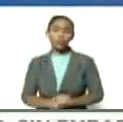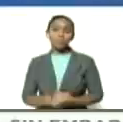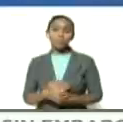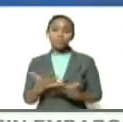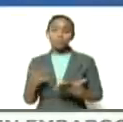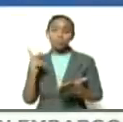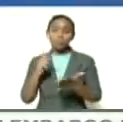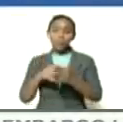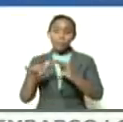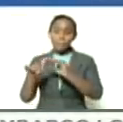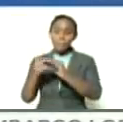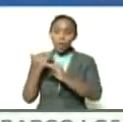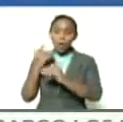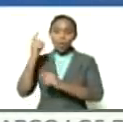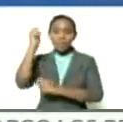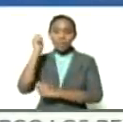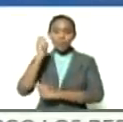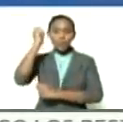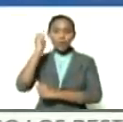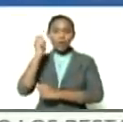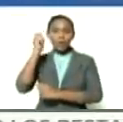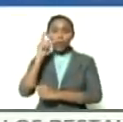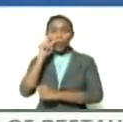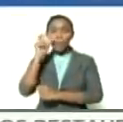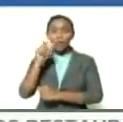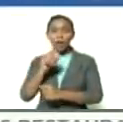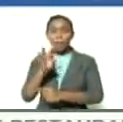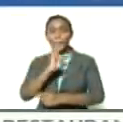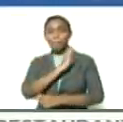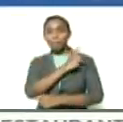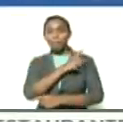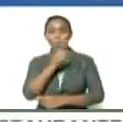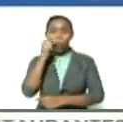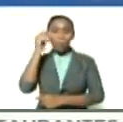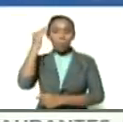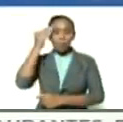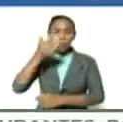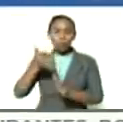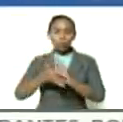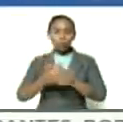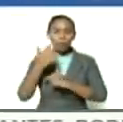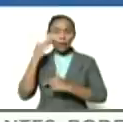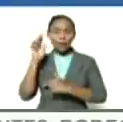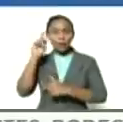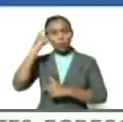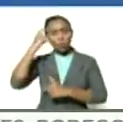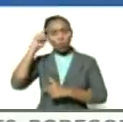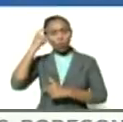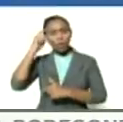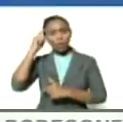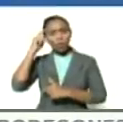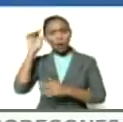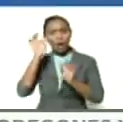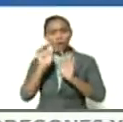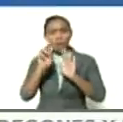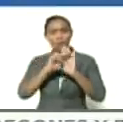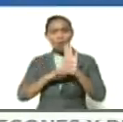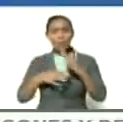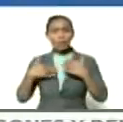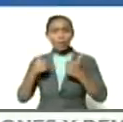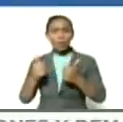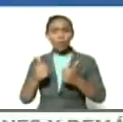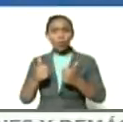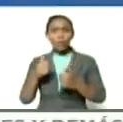me llegó un mensaje del diputado mayor general Alexis Rodríguez Cabello recordando las medidas de bioseguridad